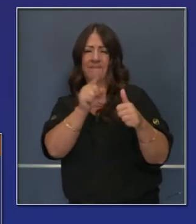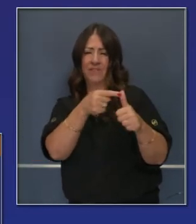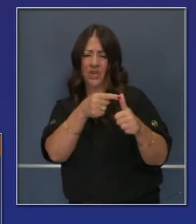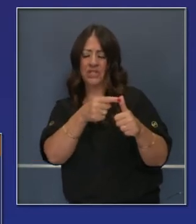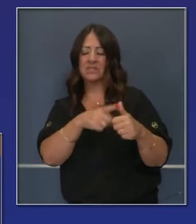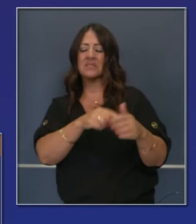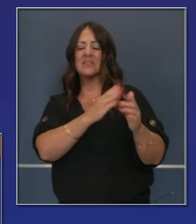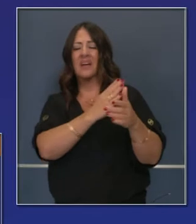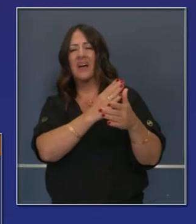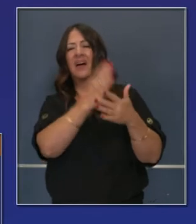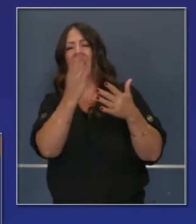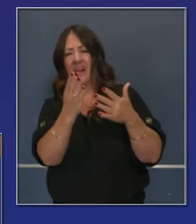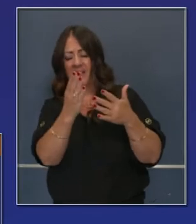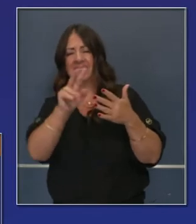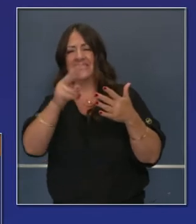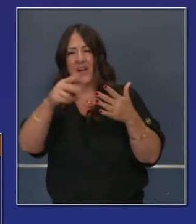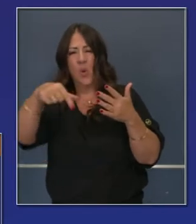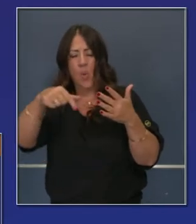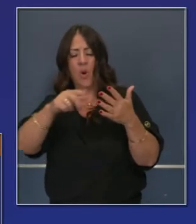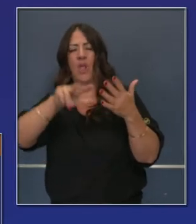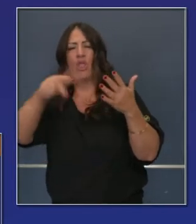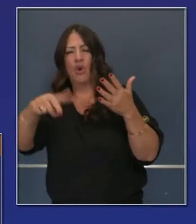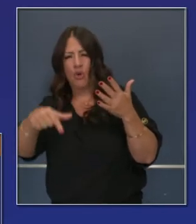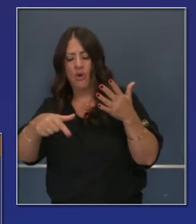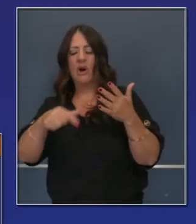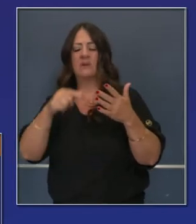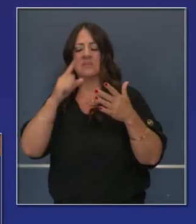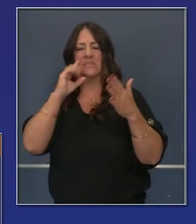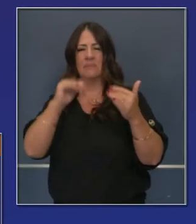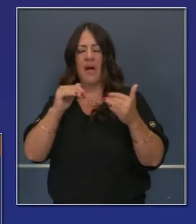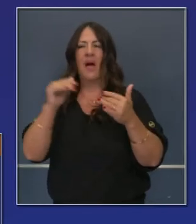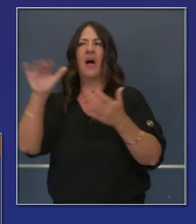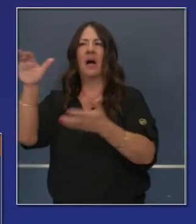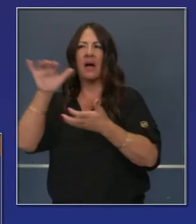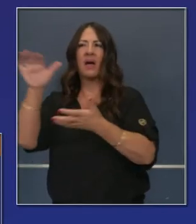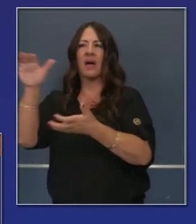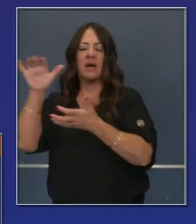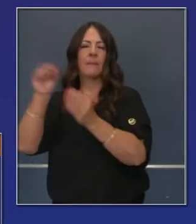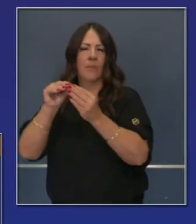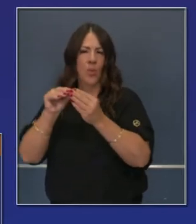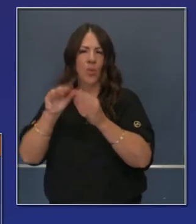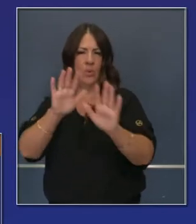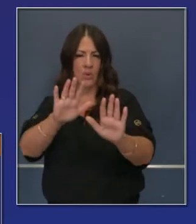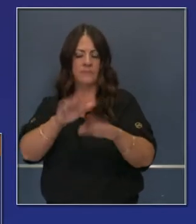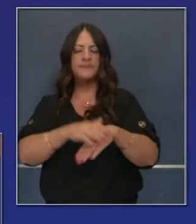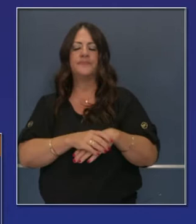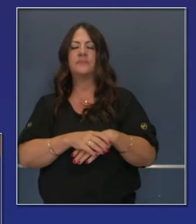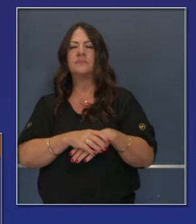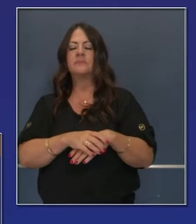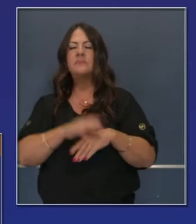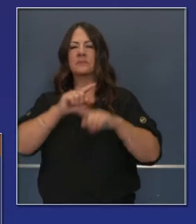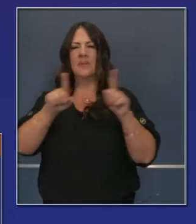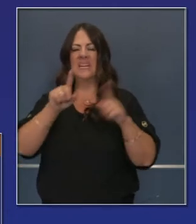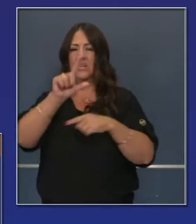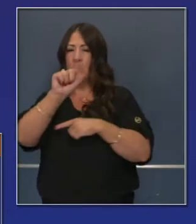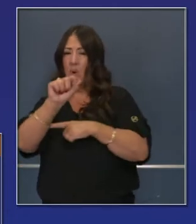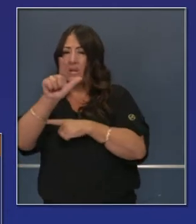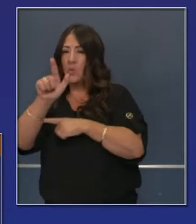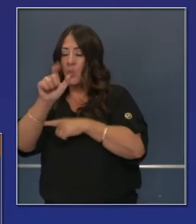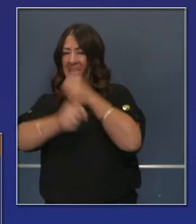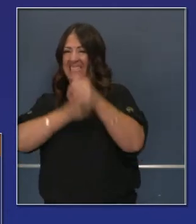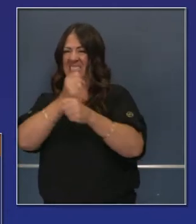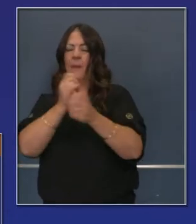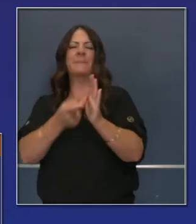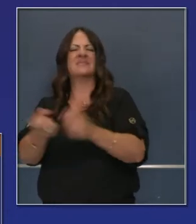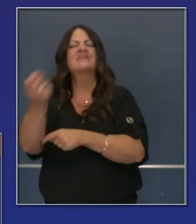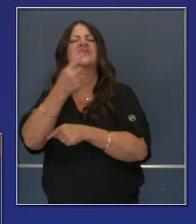del 2021. Esperamos que habrá decisiones más pesimistas. La gente más pesimista dirá que será en